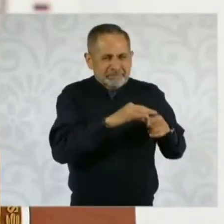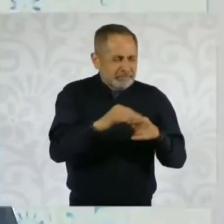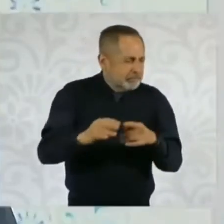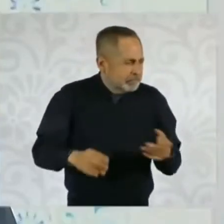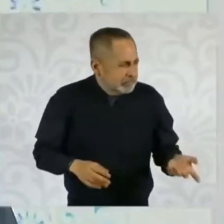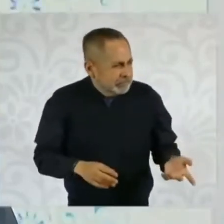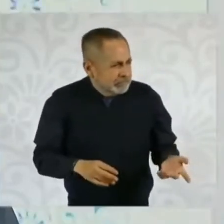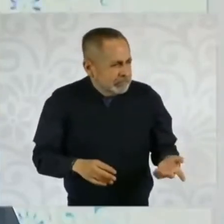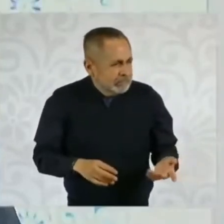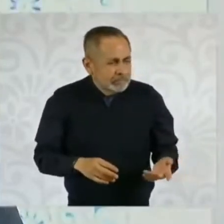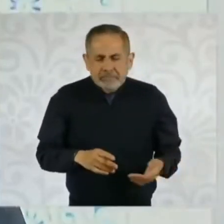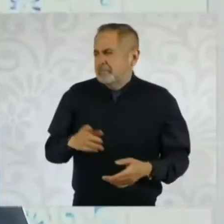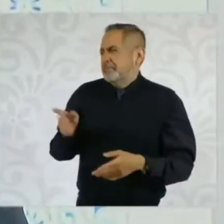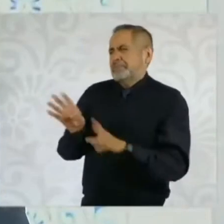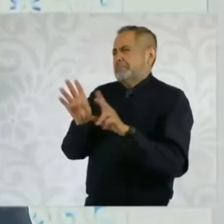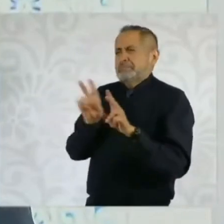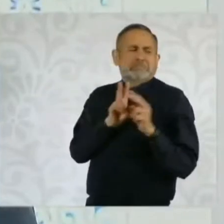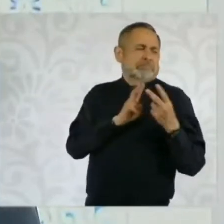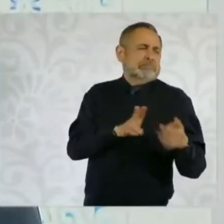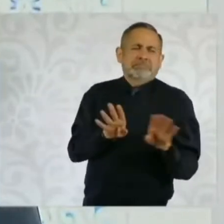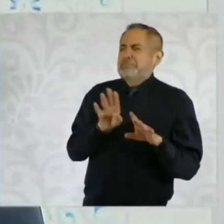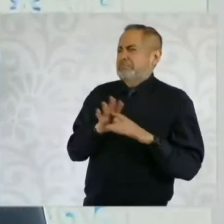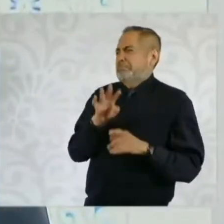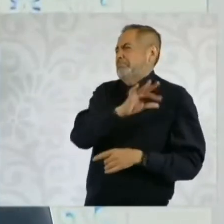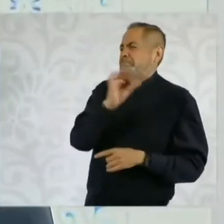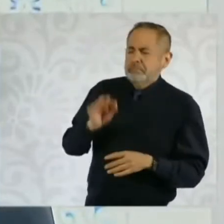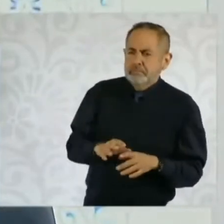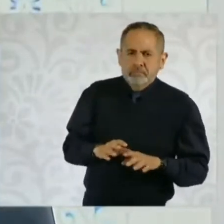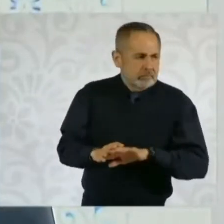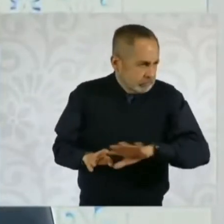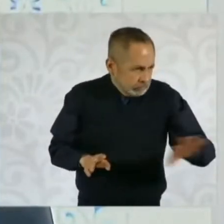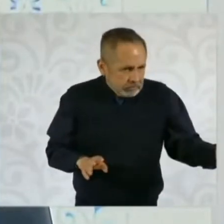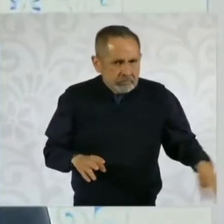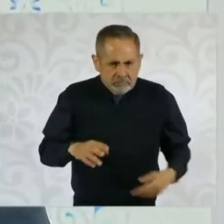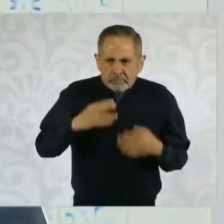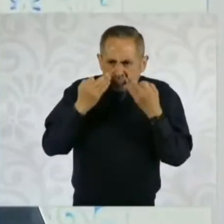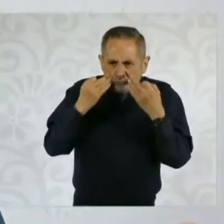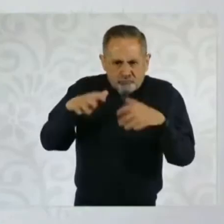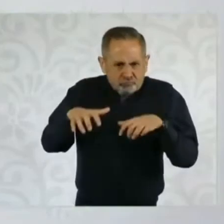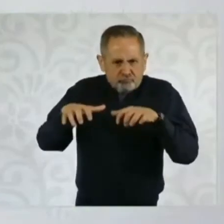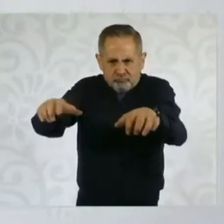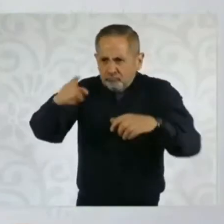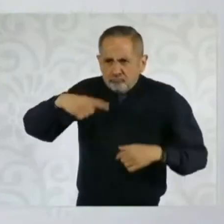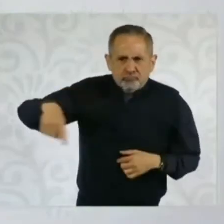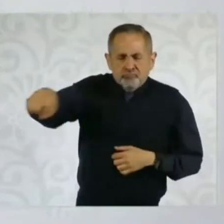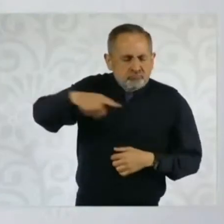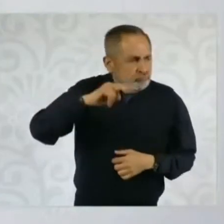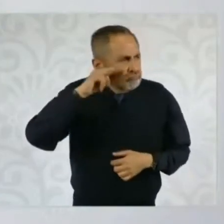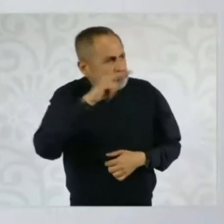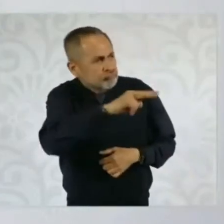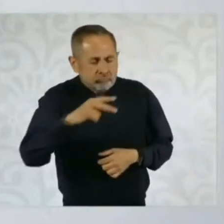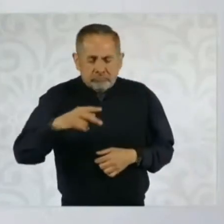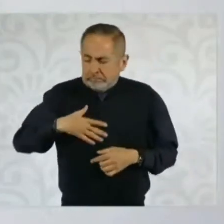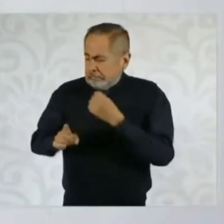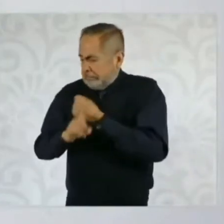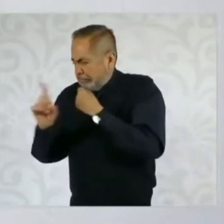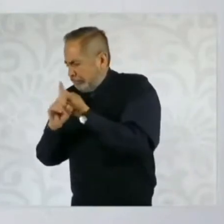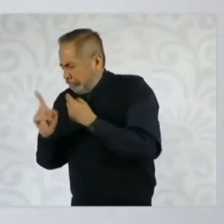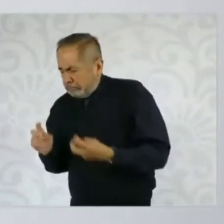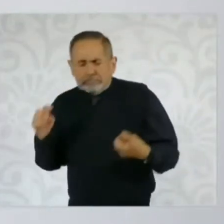¿quién mejor se da cuenta de la corrupción de una persona o no? Pues no sólo son conocimientos, es probidad.